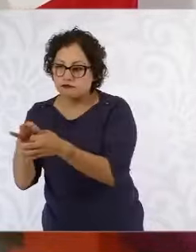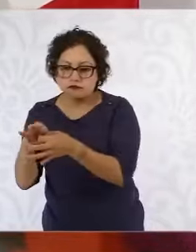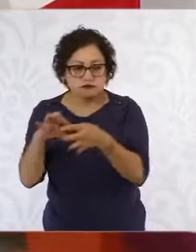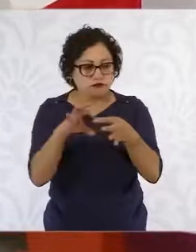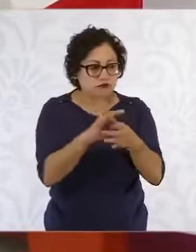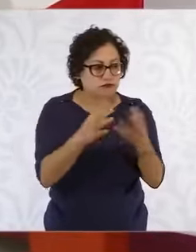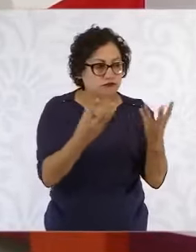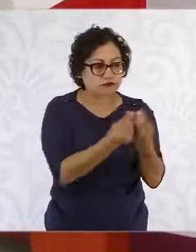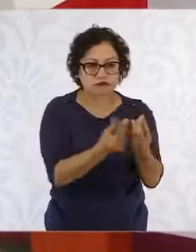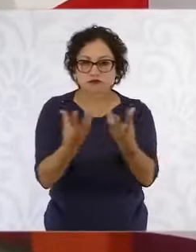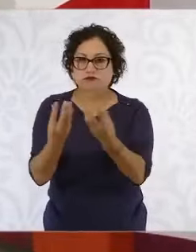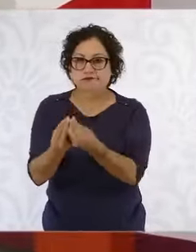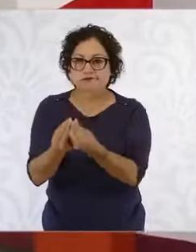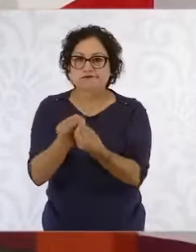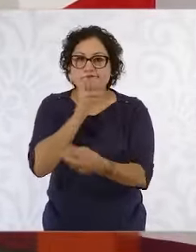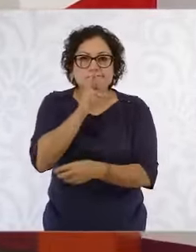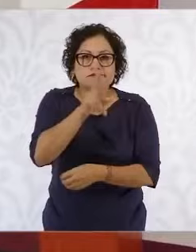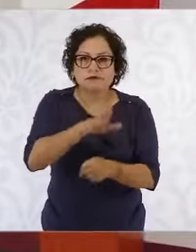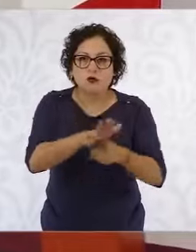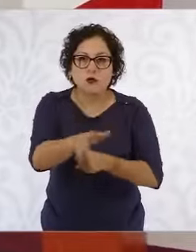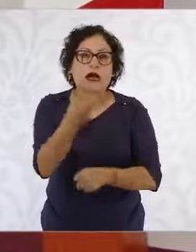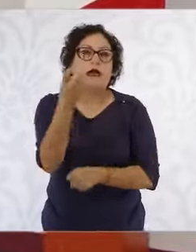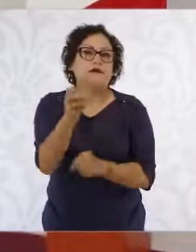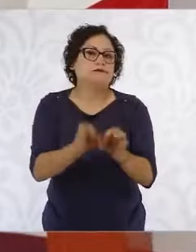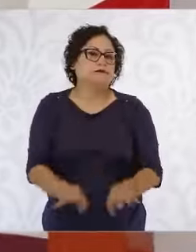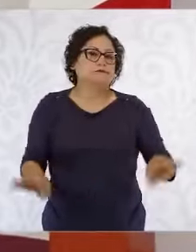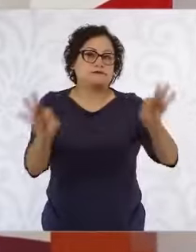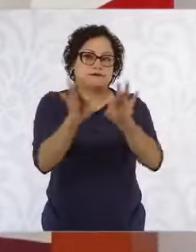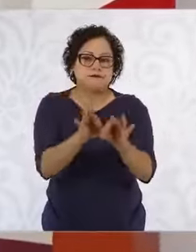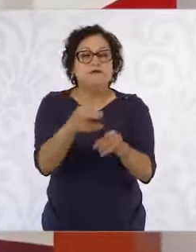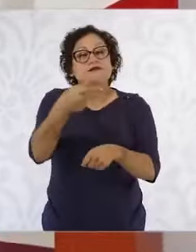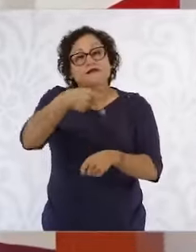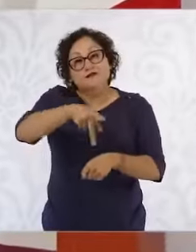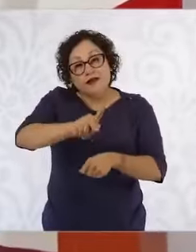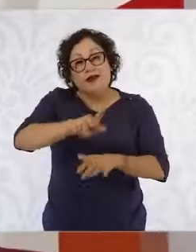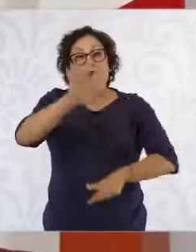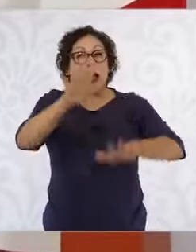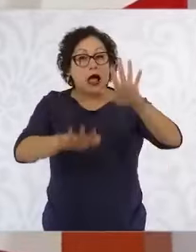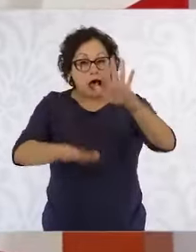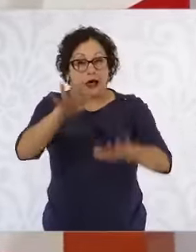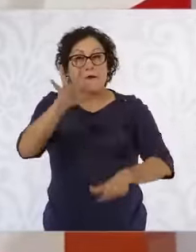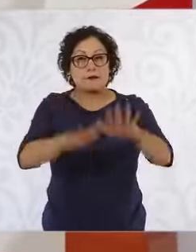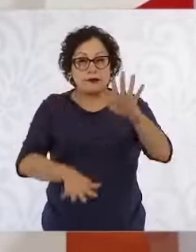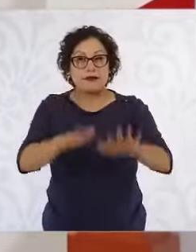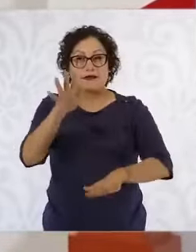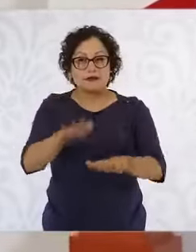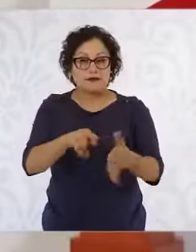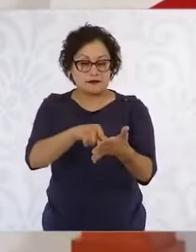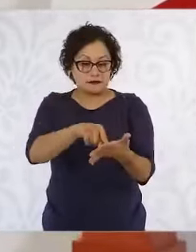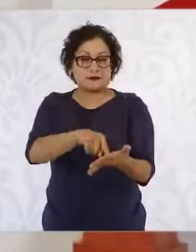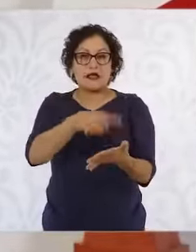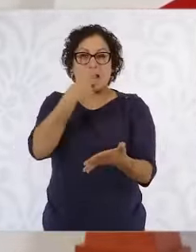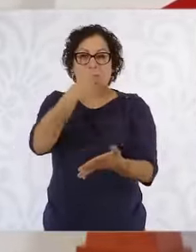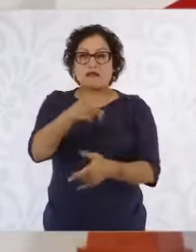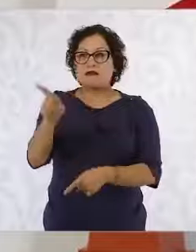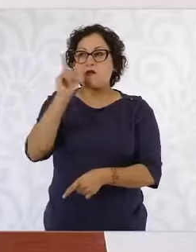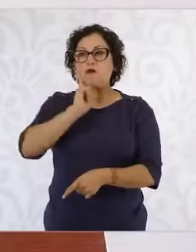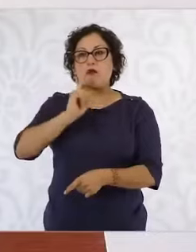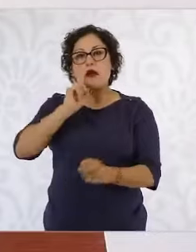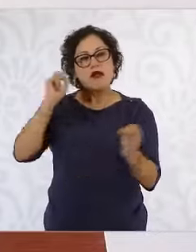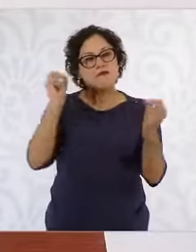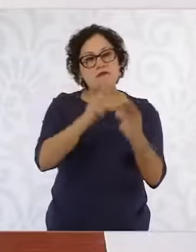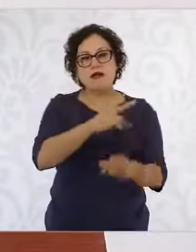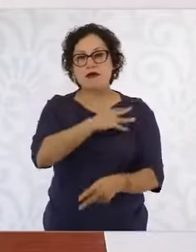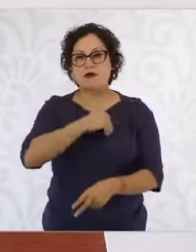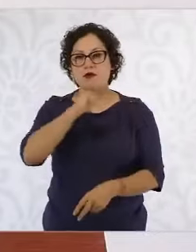Pero muchas veces impiden que la mujer pueda ver a sus hijos y a veces